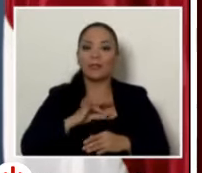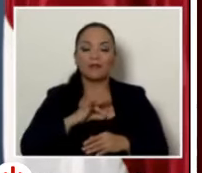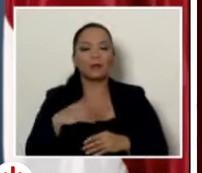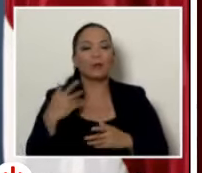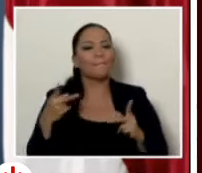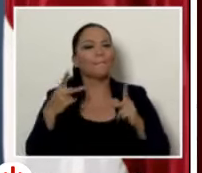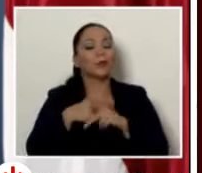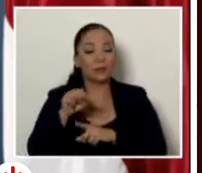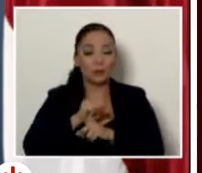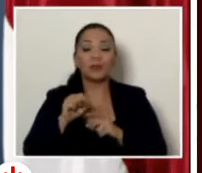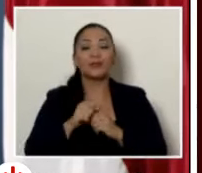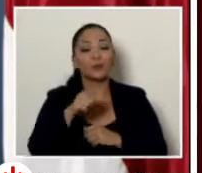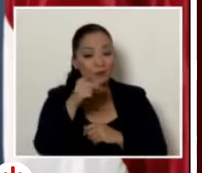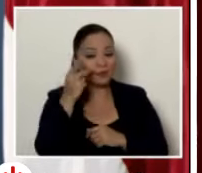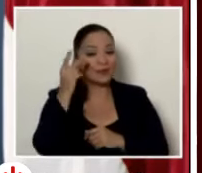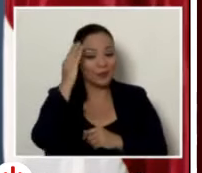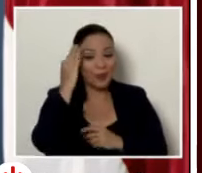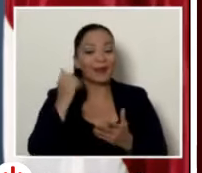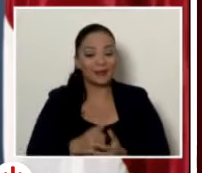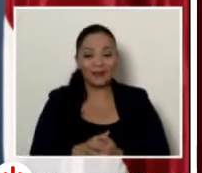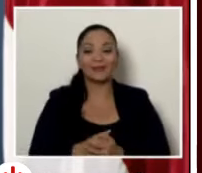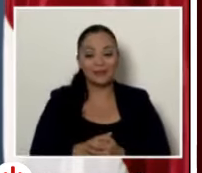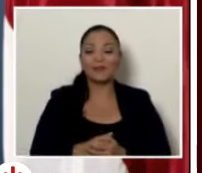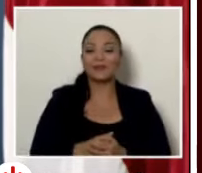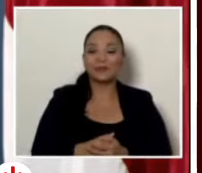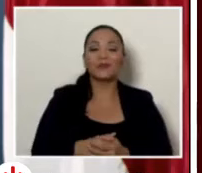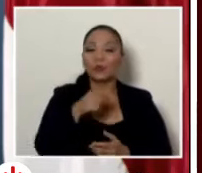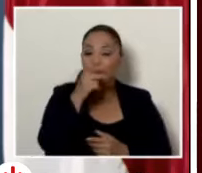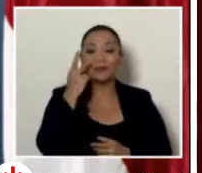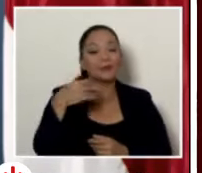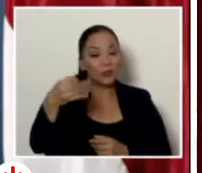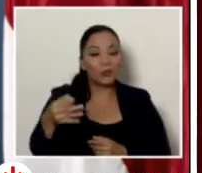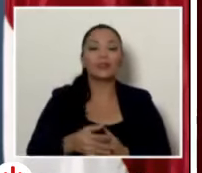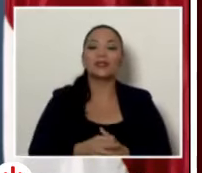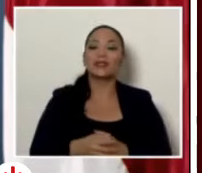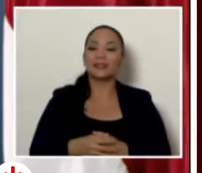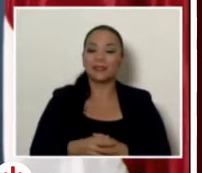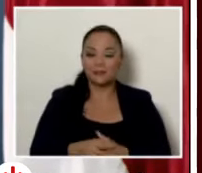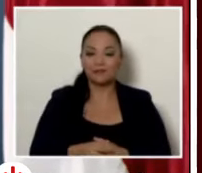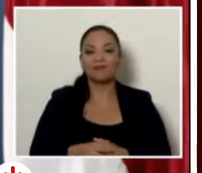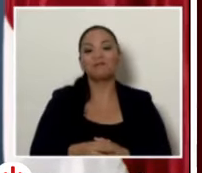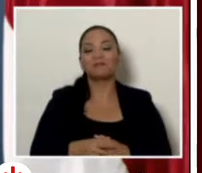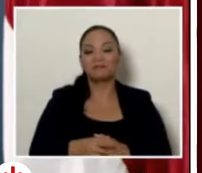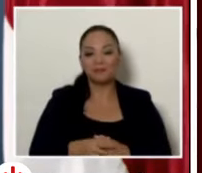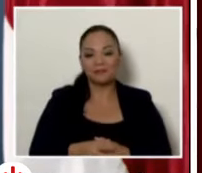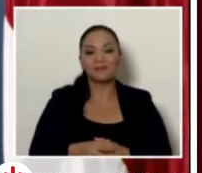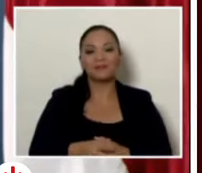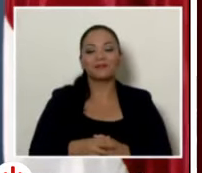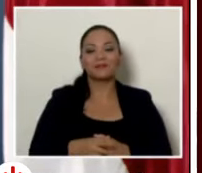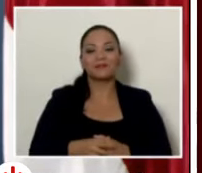vez peor ustedes lo ven lo ven todos los días es más pareciera que están tocando en